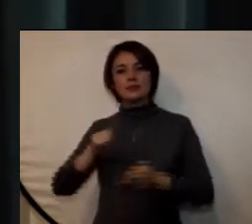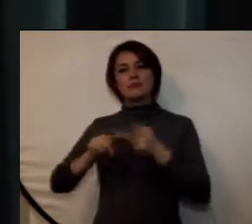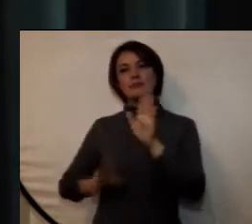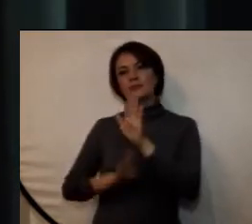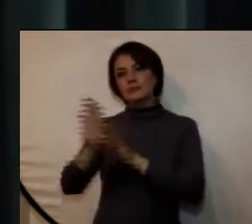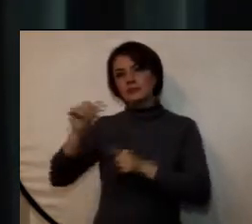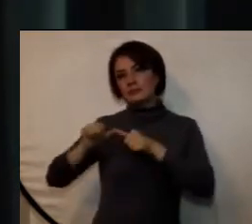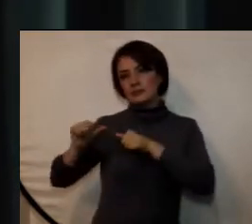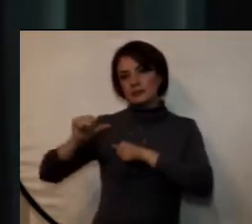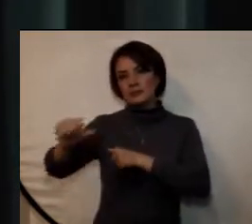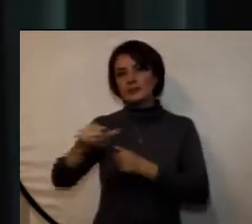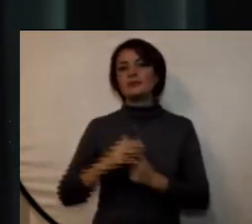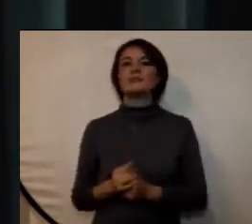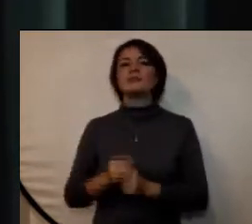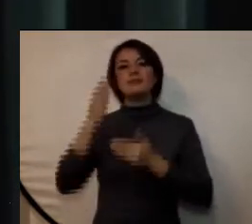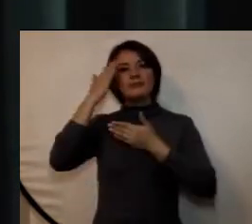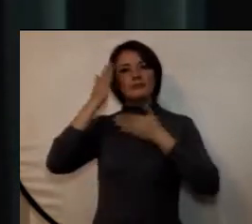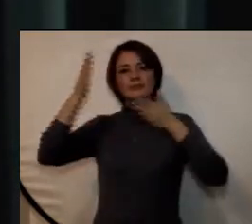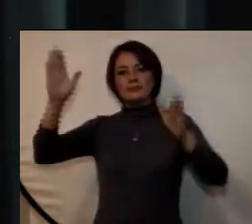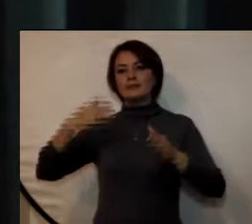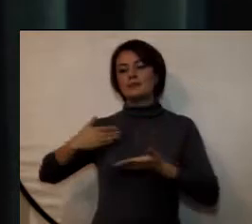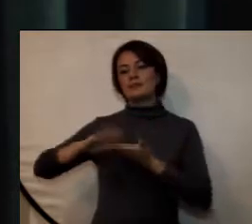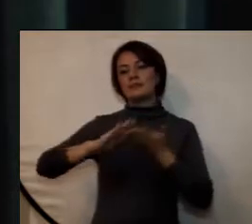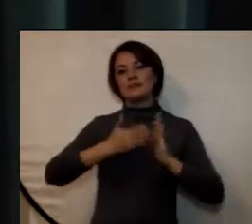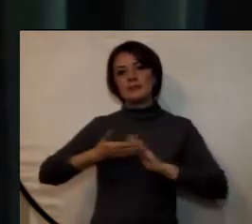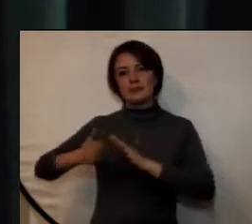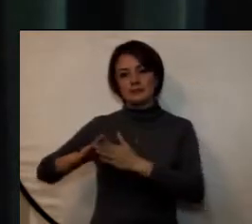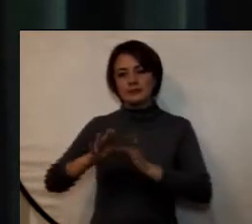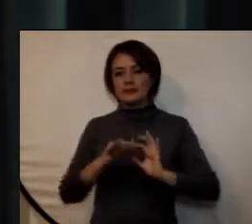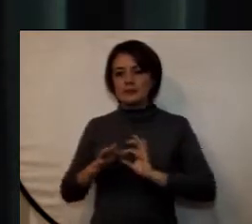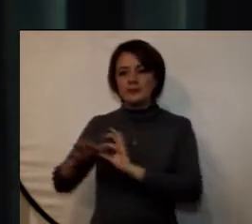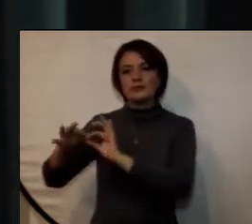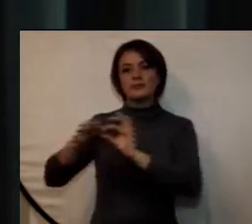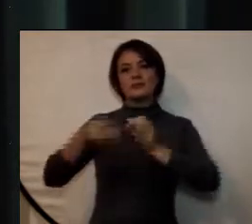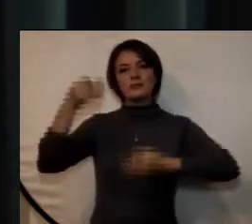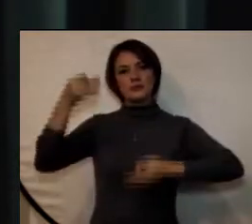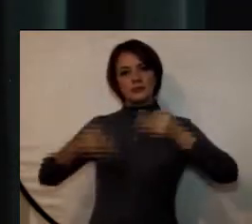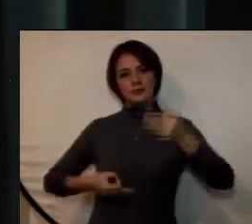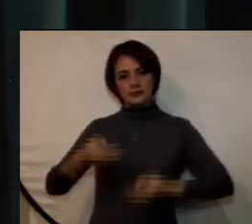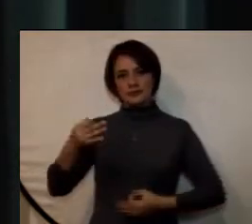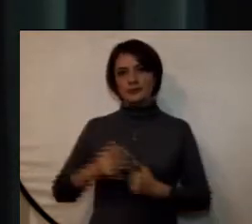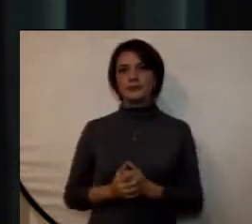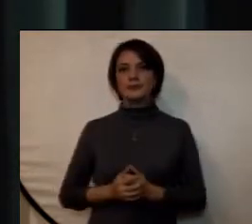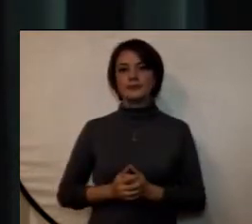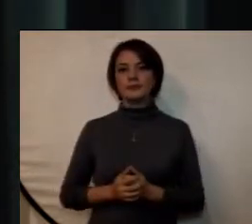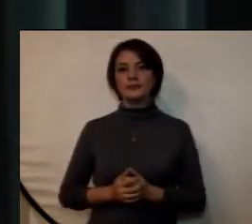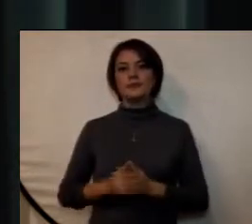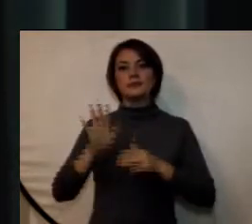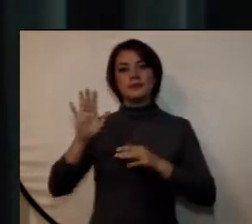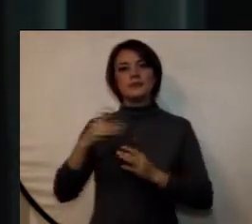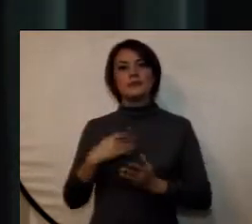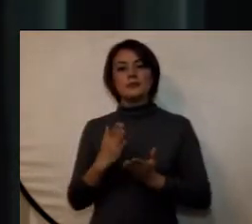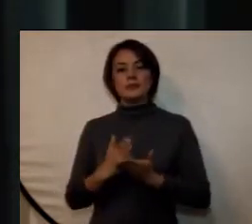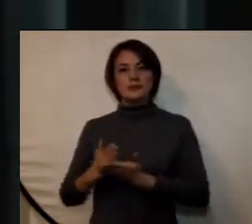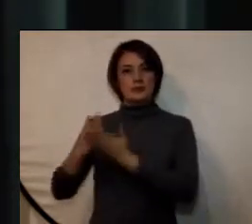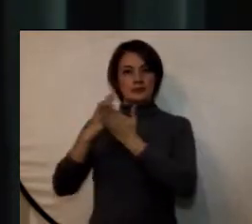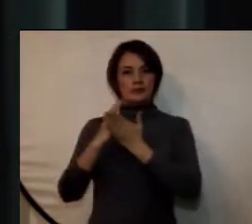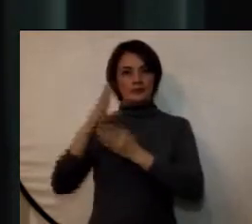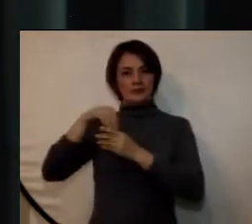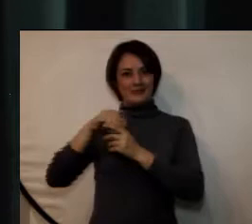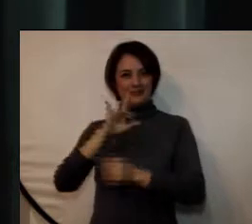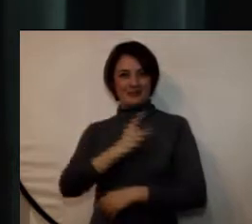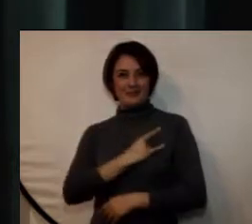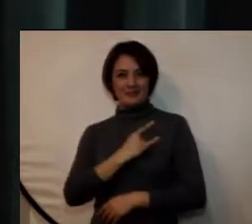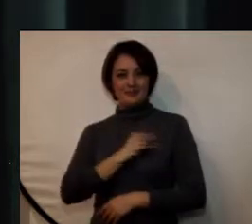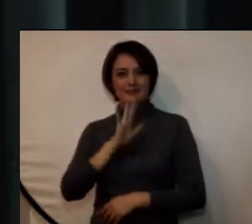desarrollo sostenible, la democracia y la paz en un marco de justicia. La educación superior ha de velar porque